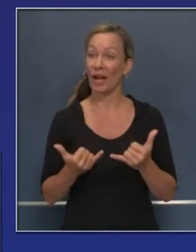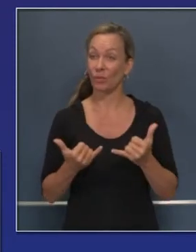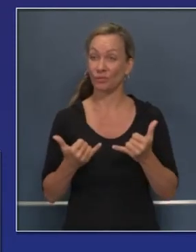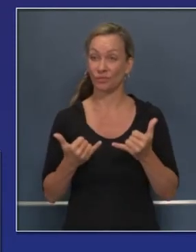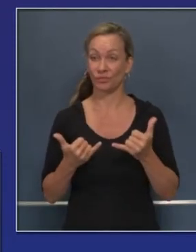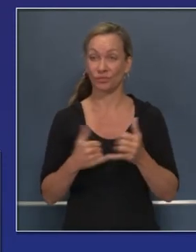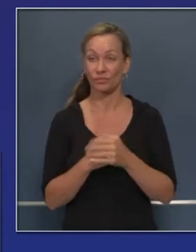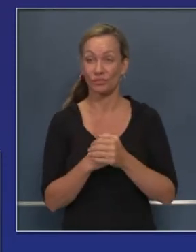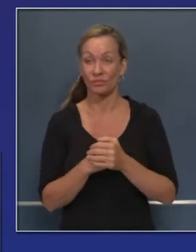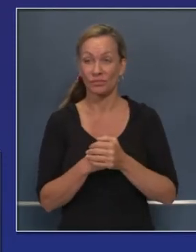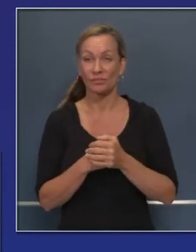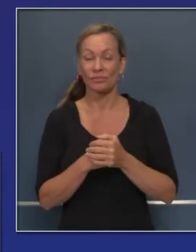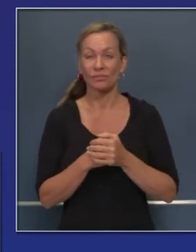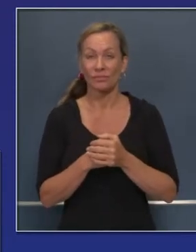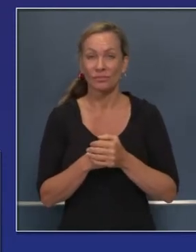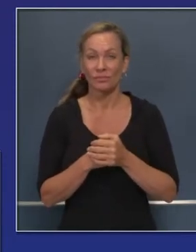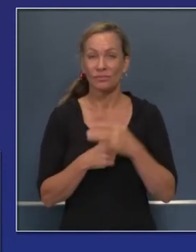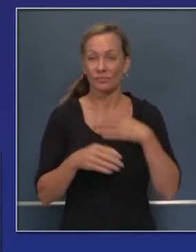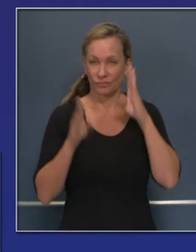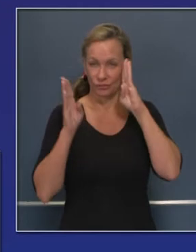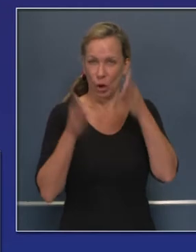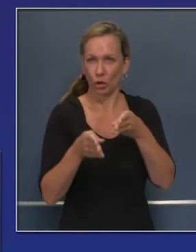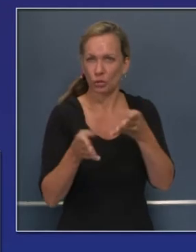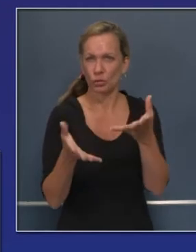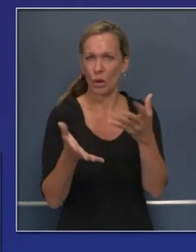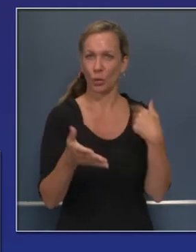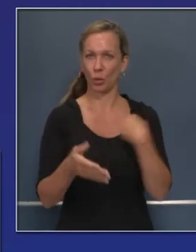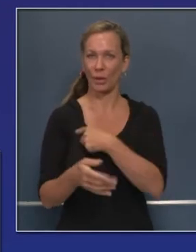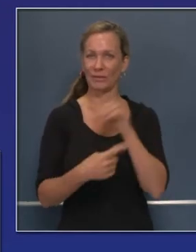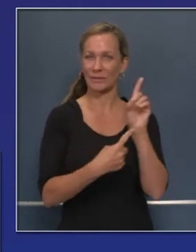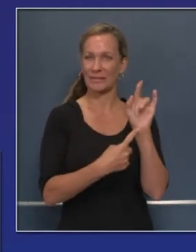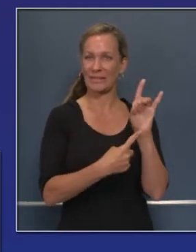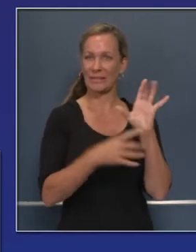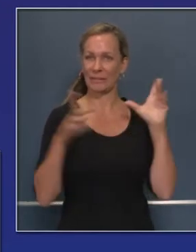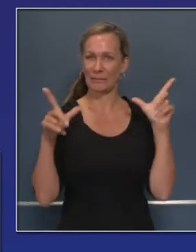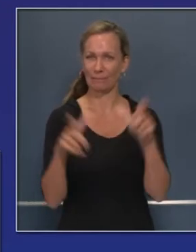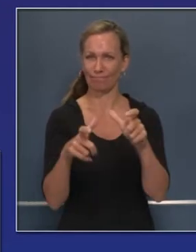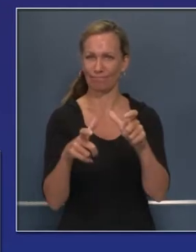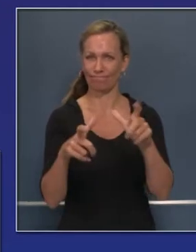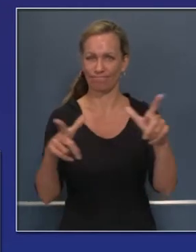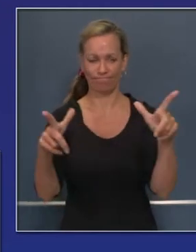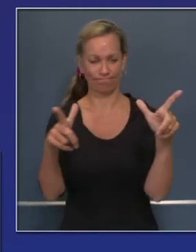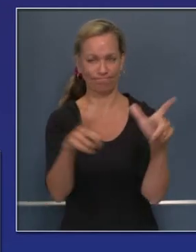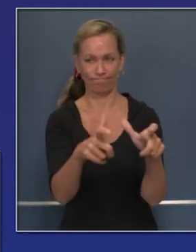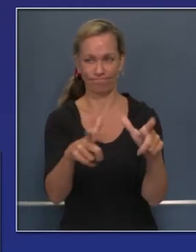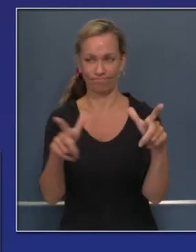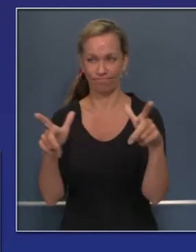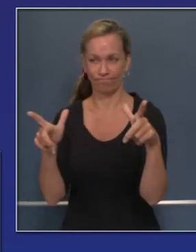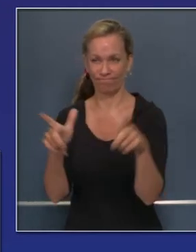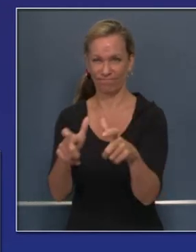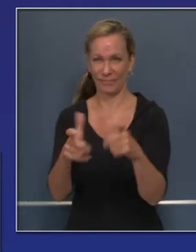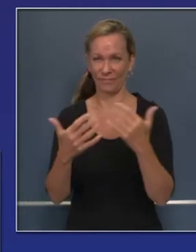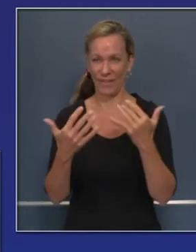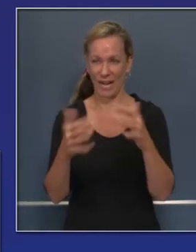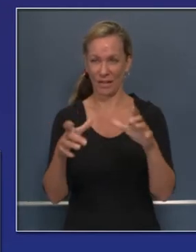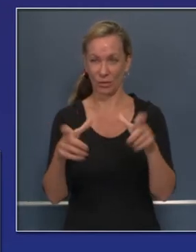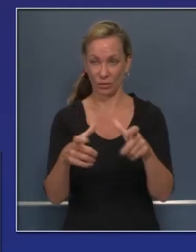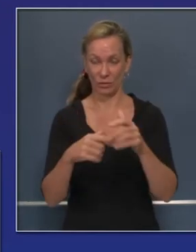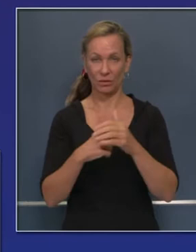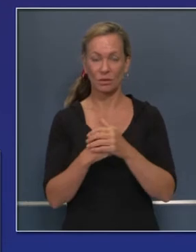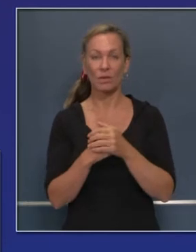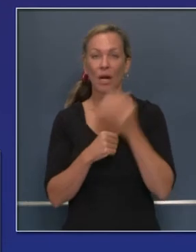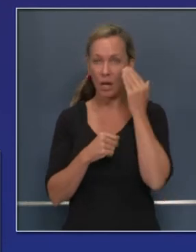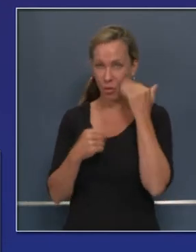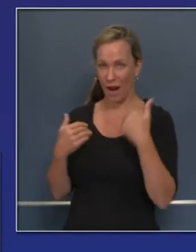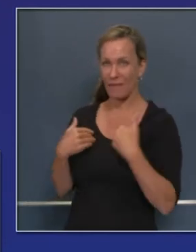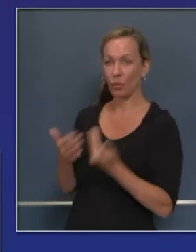forestales. Es importante también saber cuál es el progreso, no solamente enfocarnos en los retos que estamos enfrentando, sino también los retos